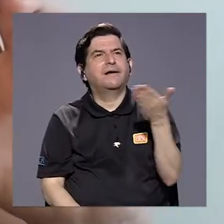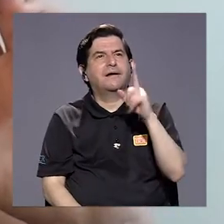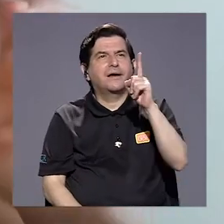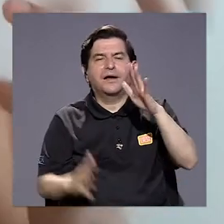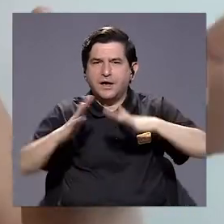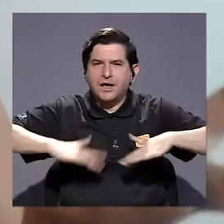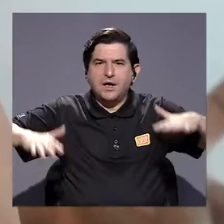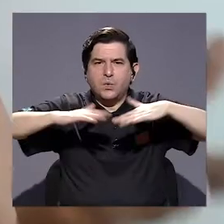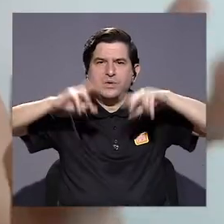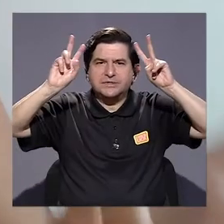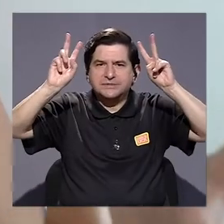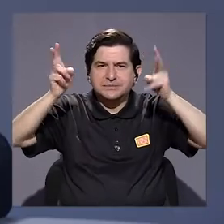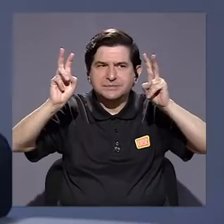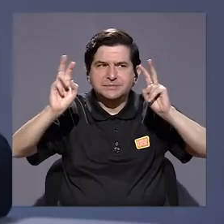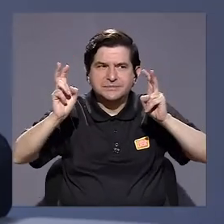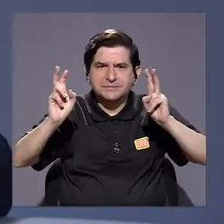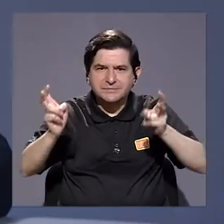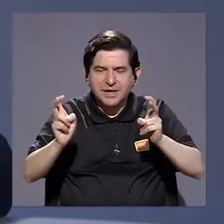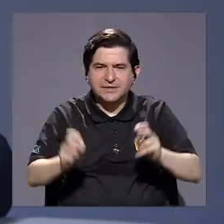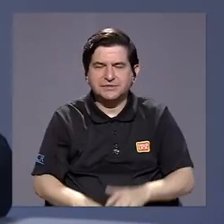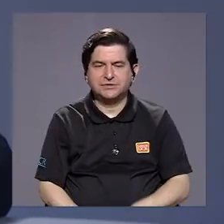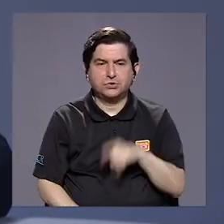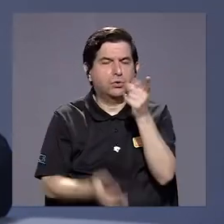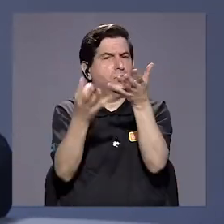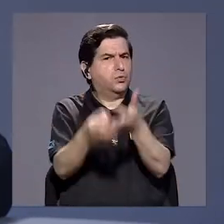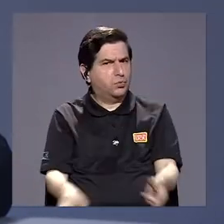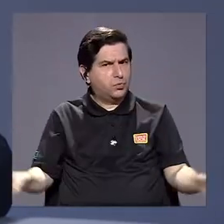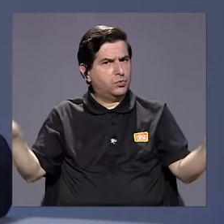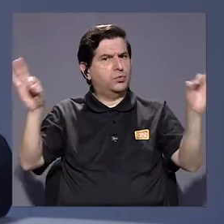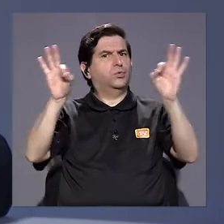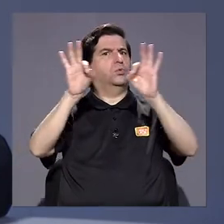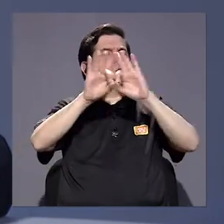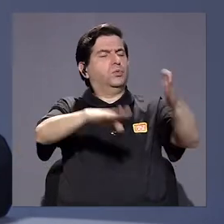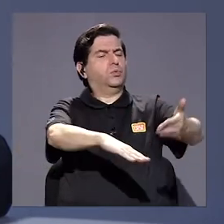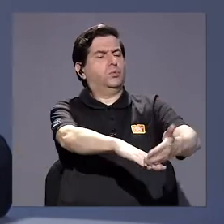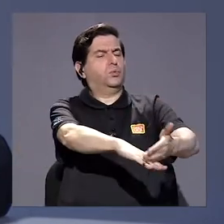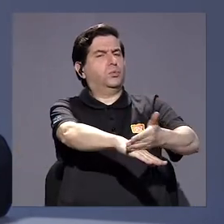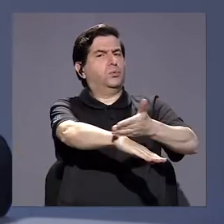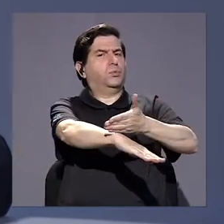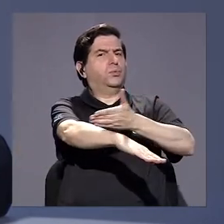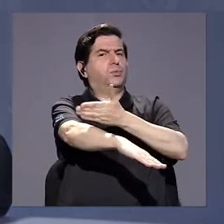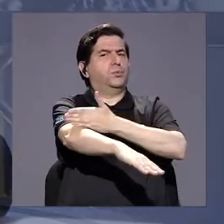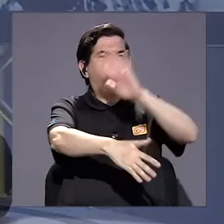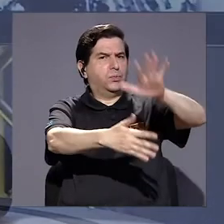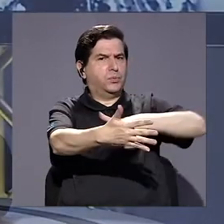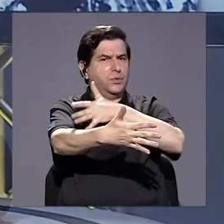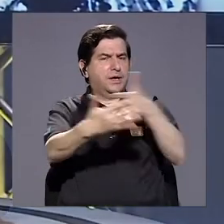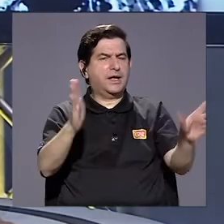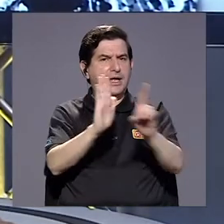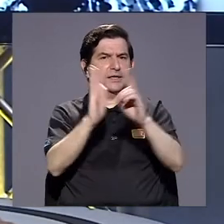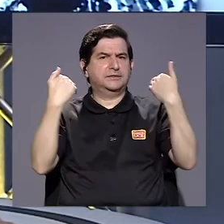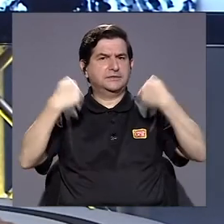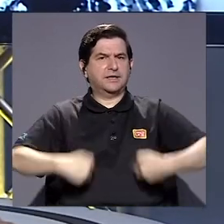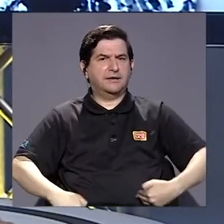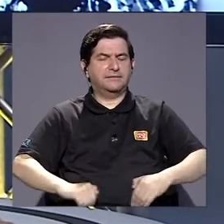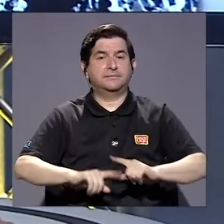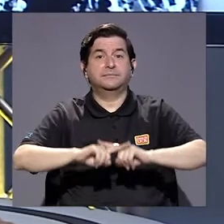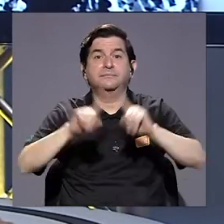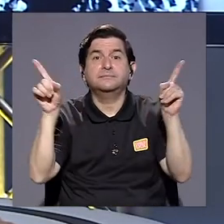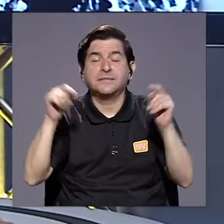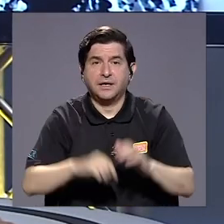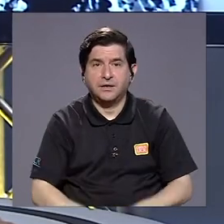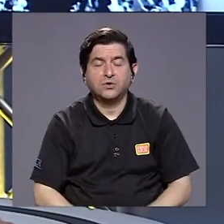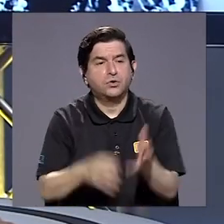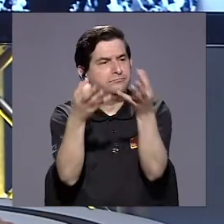espacio temático, si se quiere, que nos resulta fundamental para el avance de la agenda de los derechos humanos.